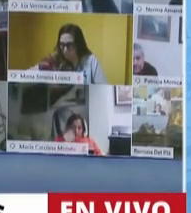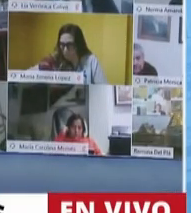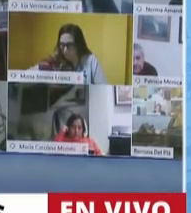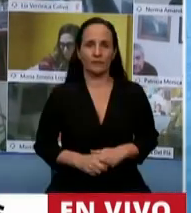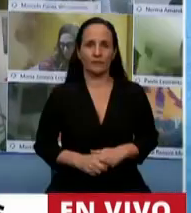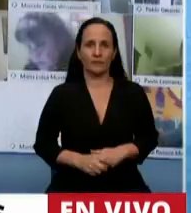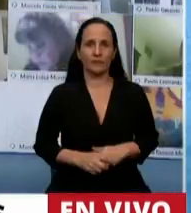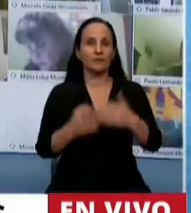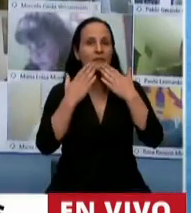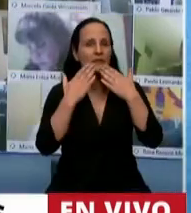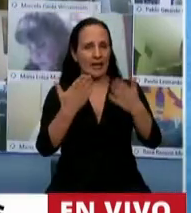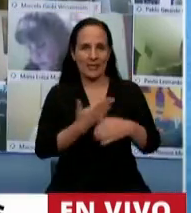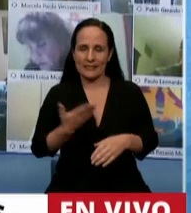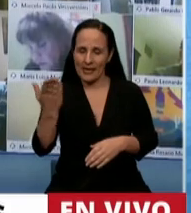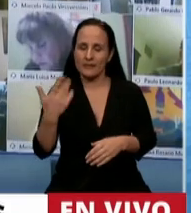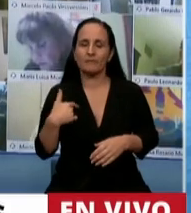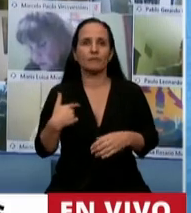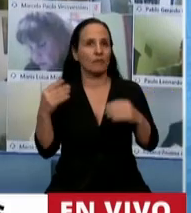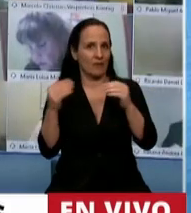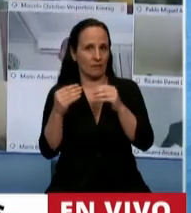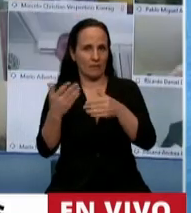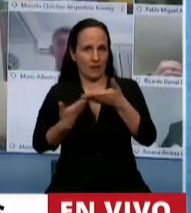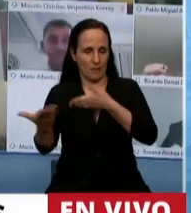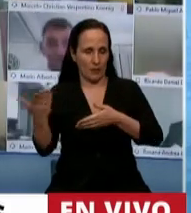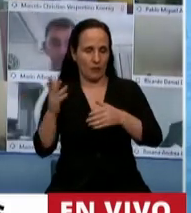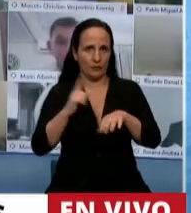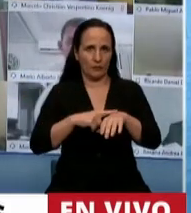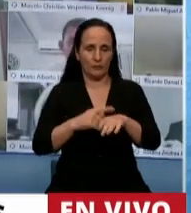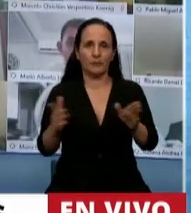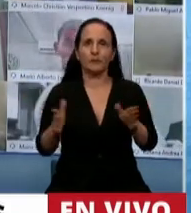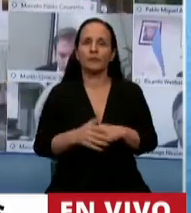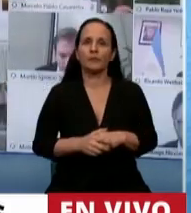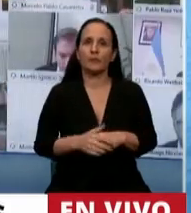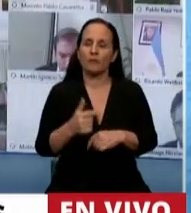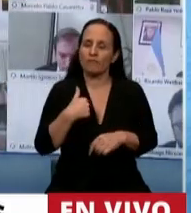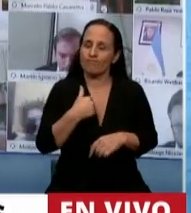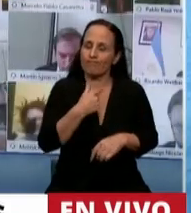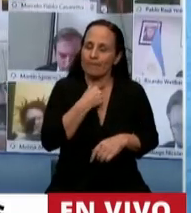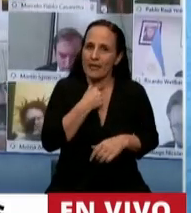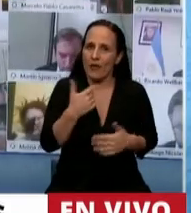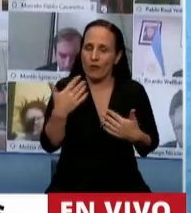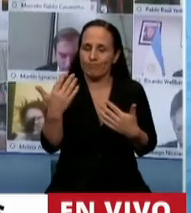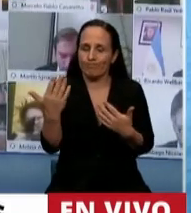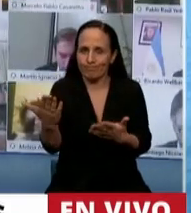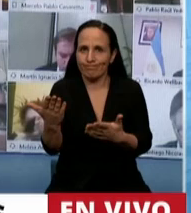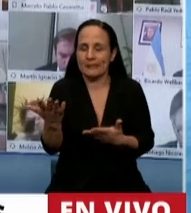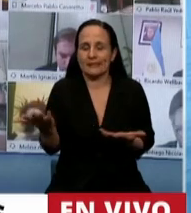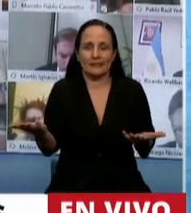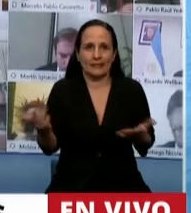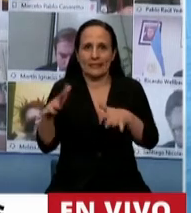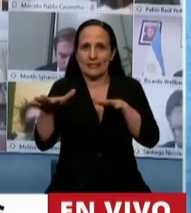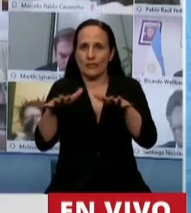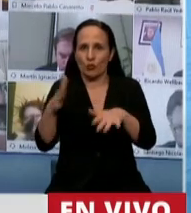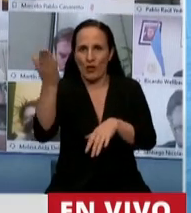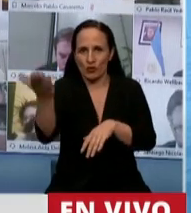Y también quiero solidarizarme con usted frente a todo lo que